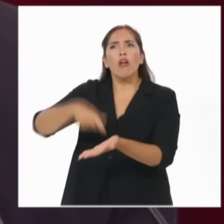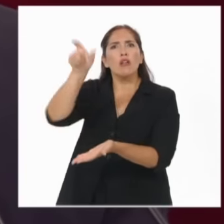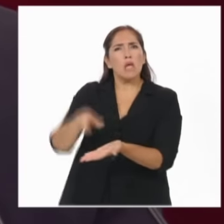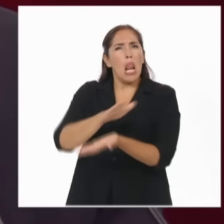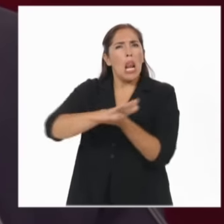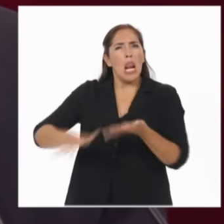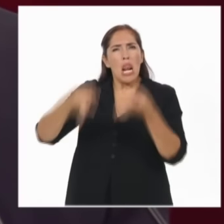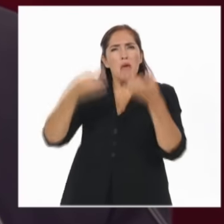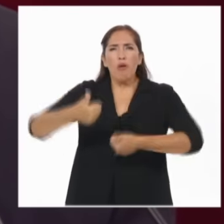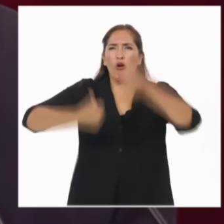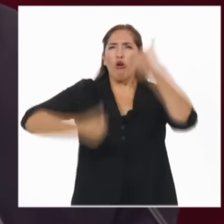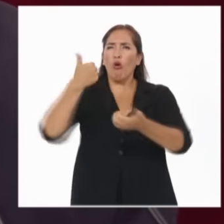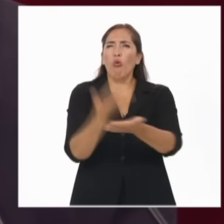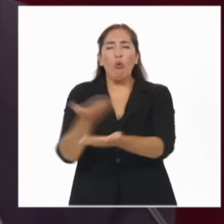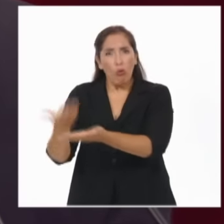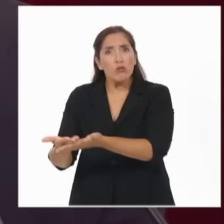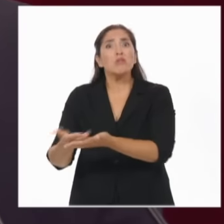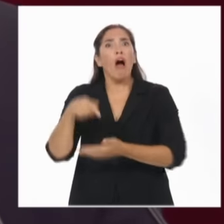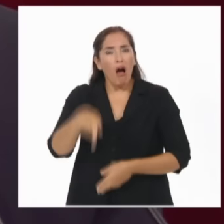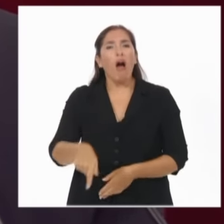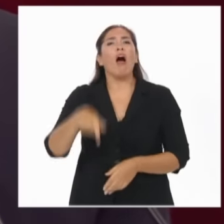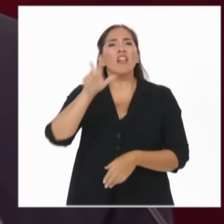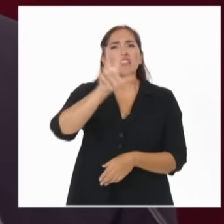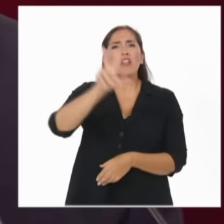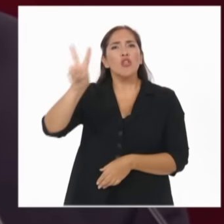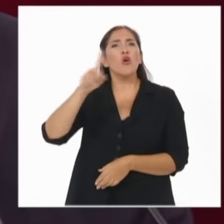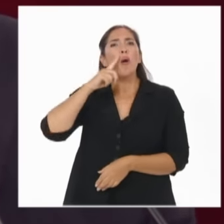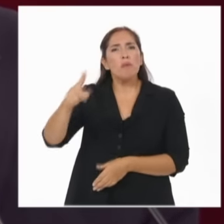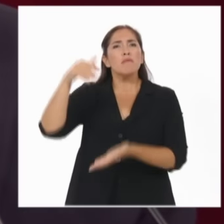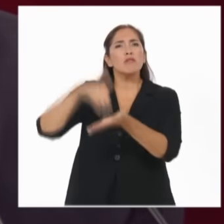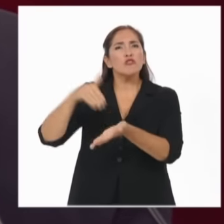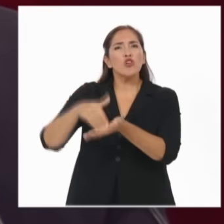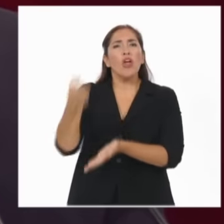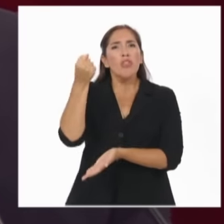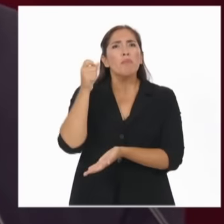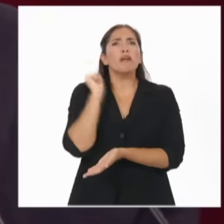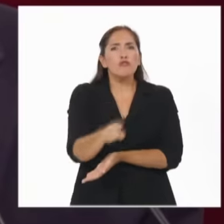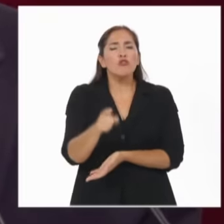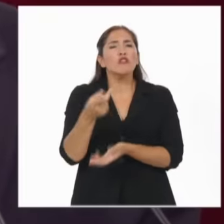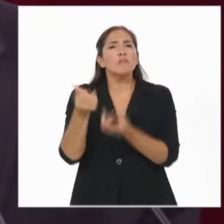como corresponde, se ahorraron en transporte 32.000 millones de pesos.